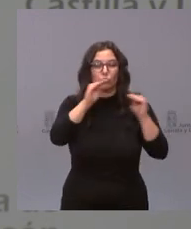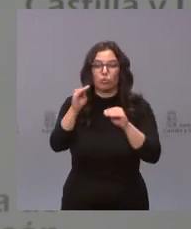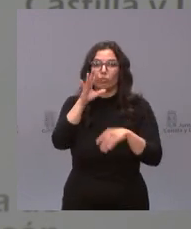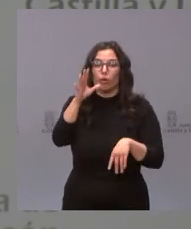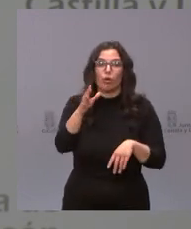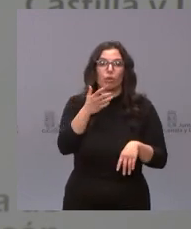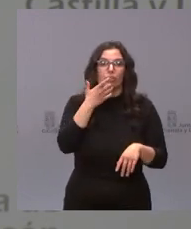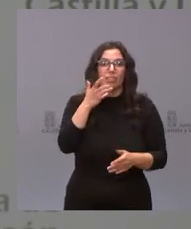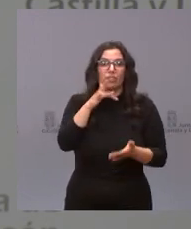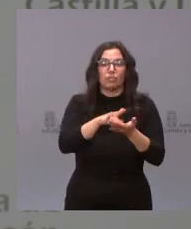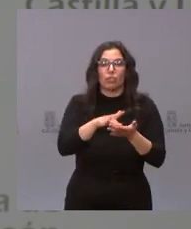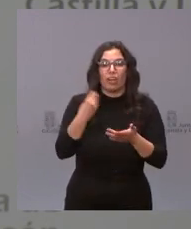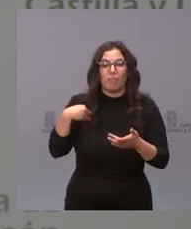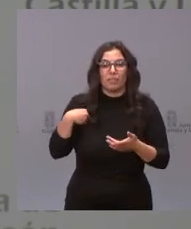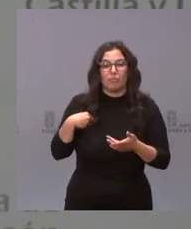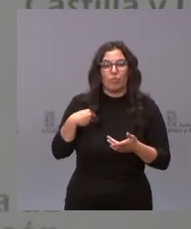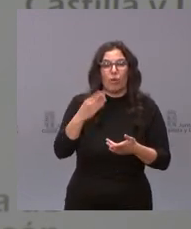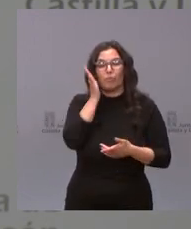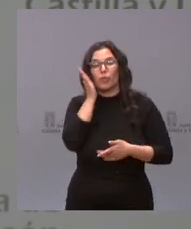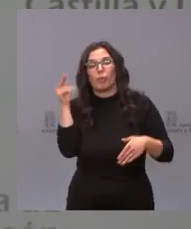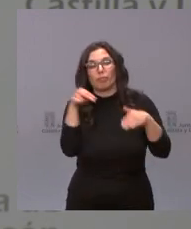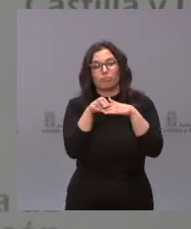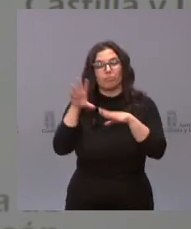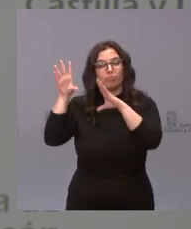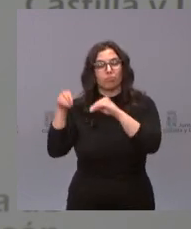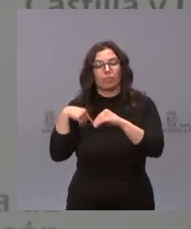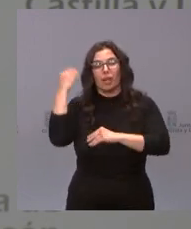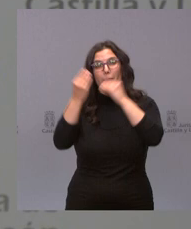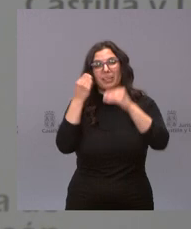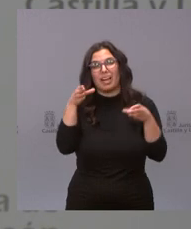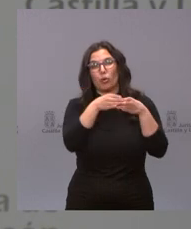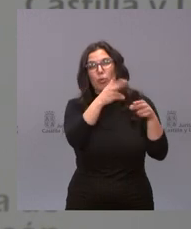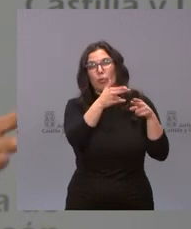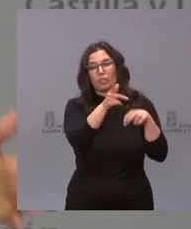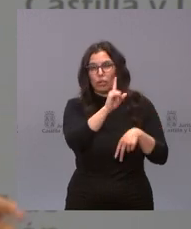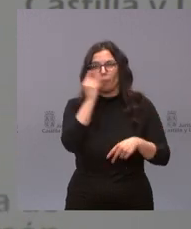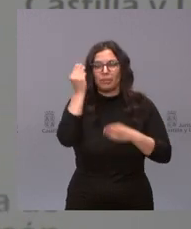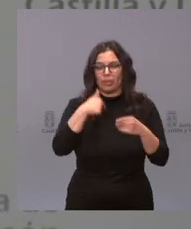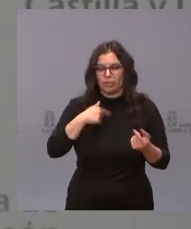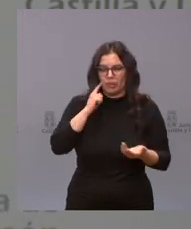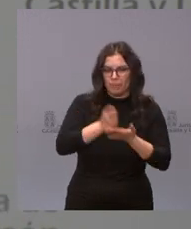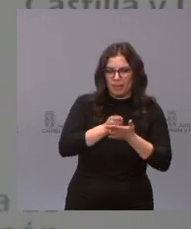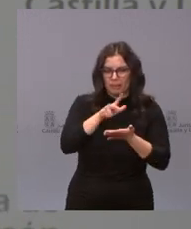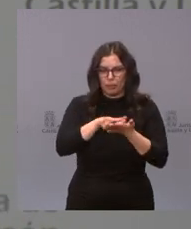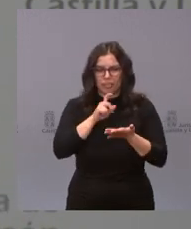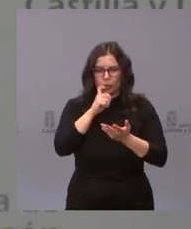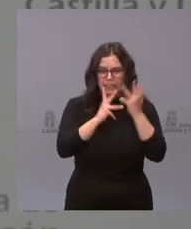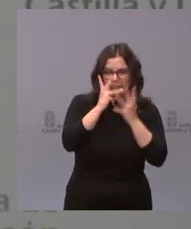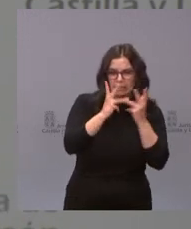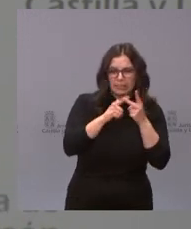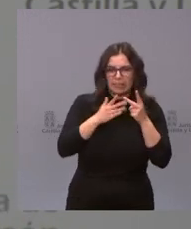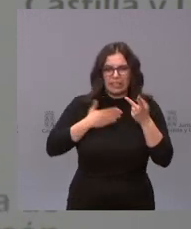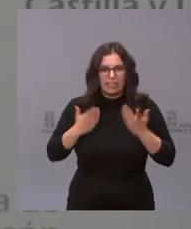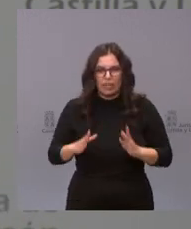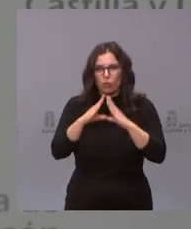luz de la mesita de noche no están pensando en los problemas de un partido político están pensando en si podrán pagar la hipoteca en si su hijo